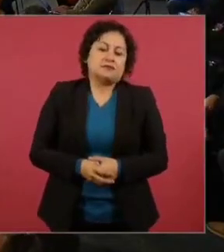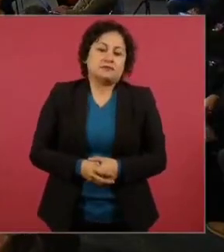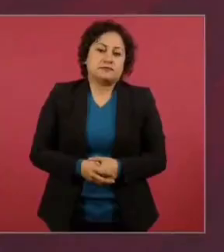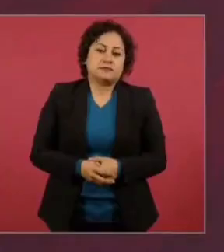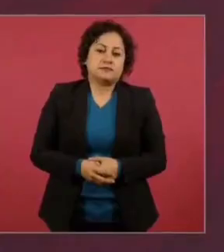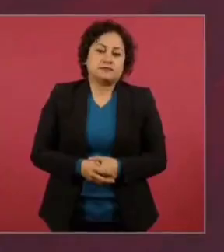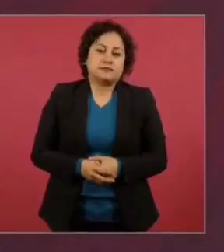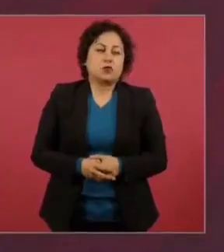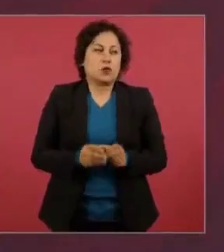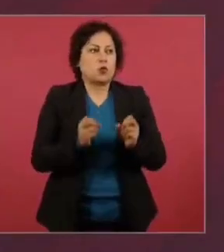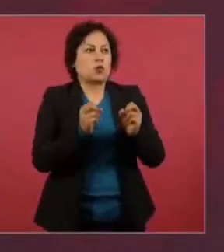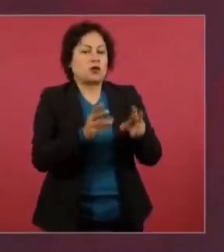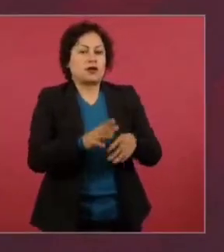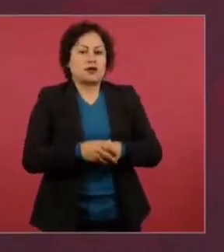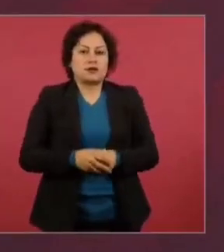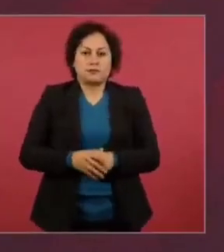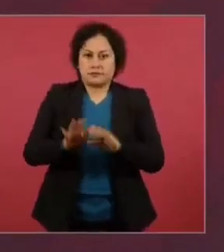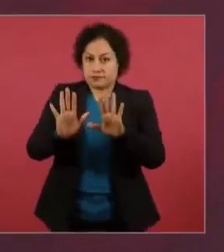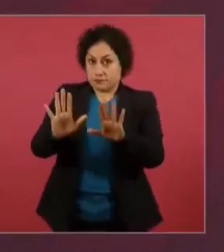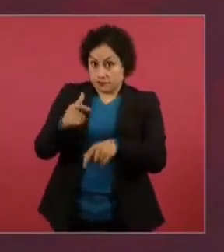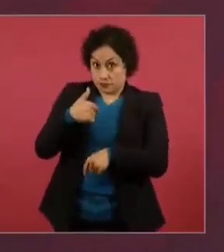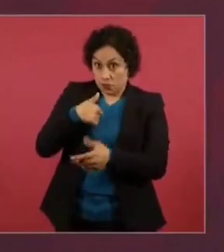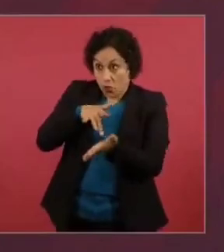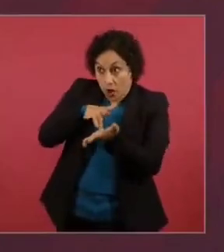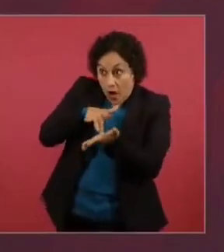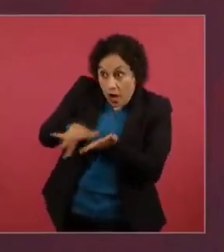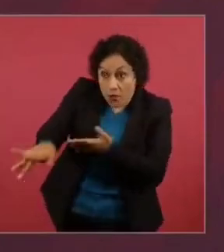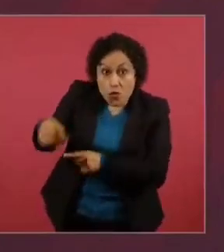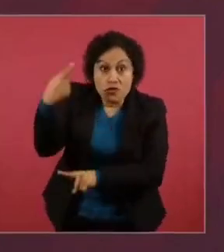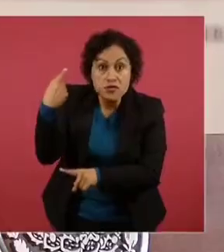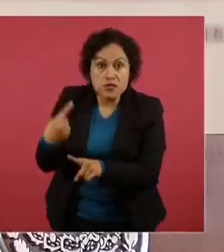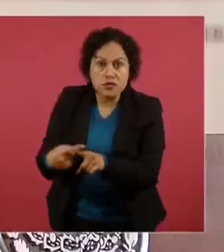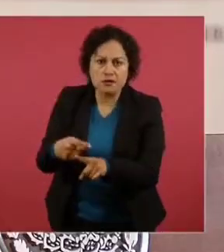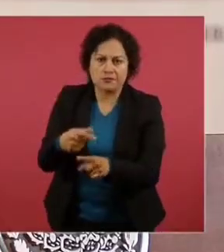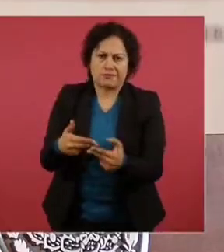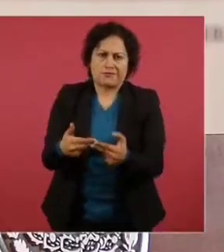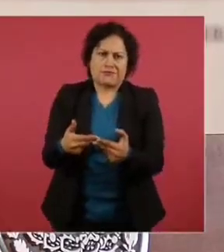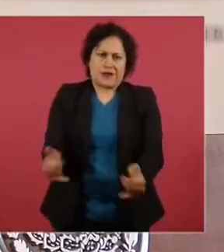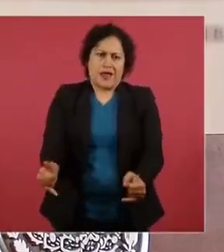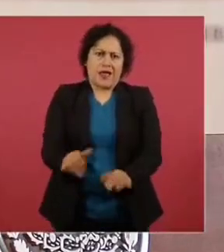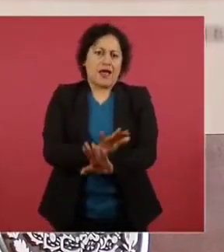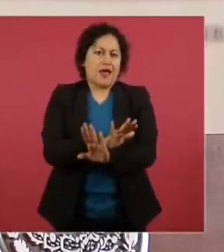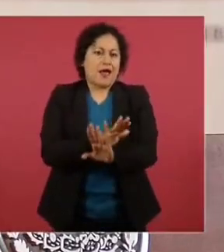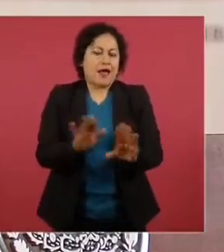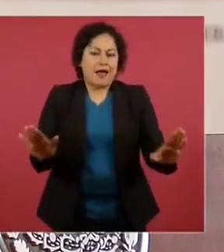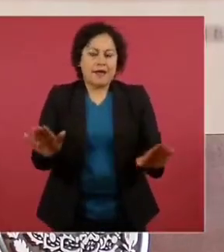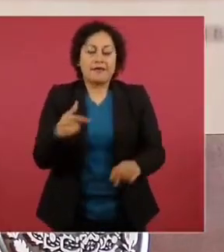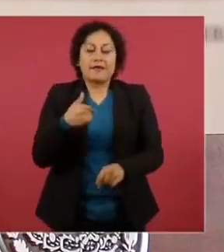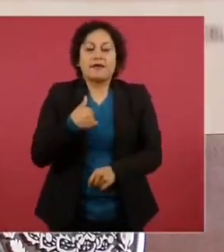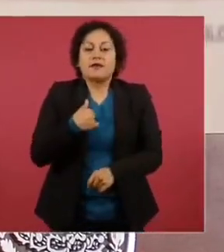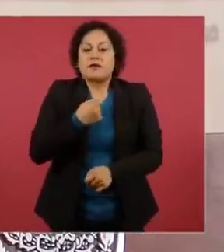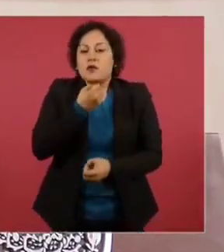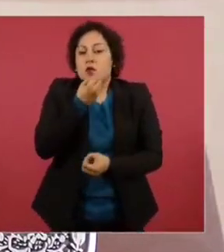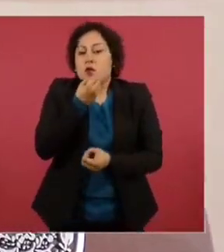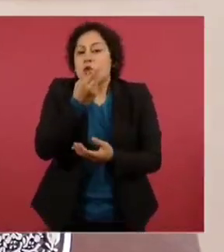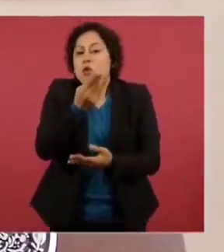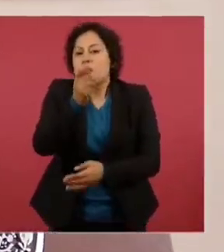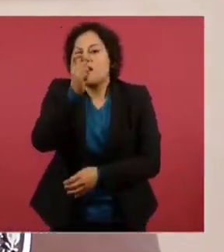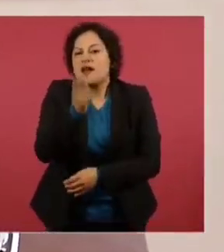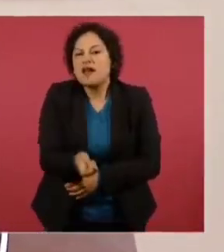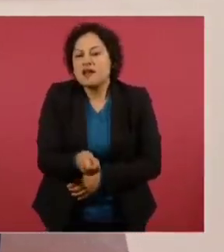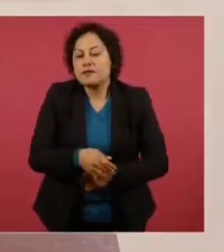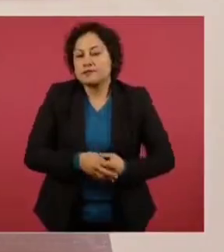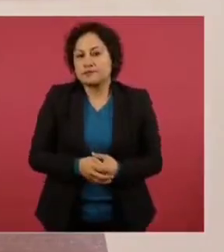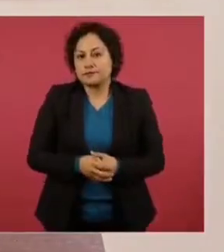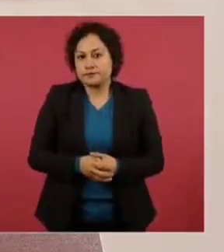apoyé a nadie, sencillamente lo que sostengo es